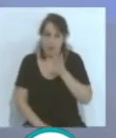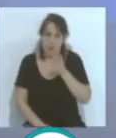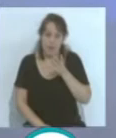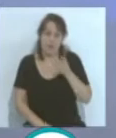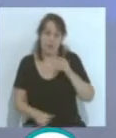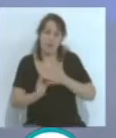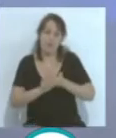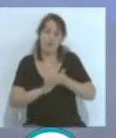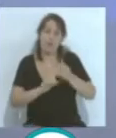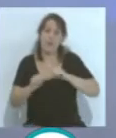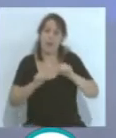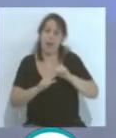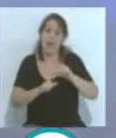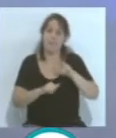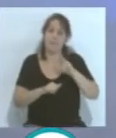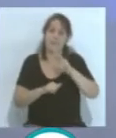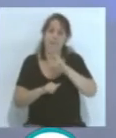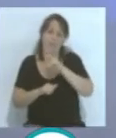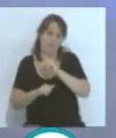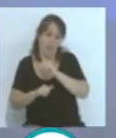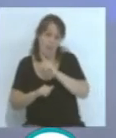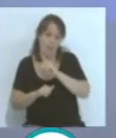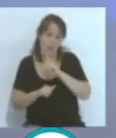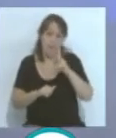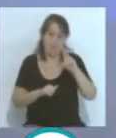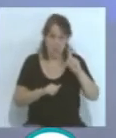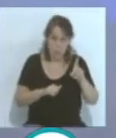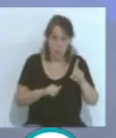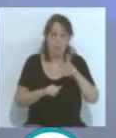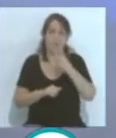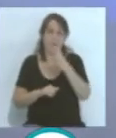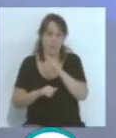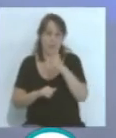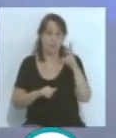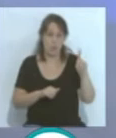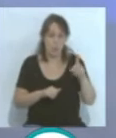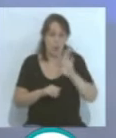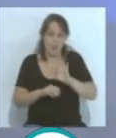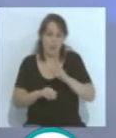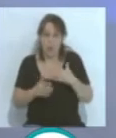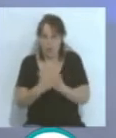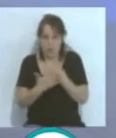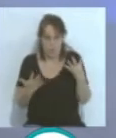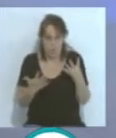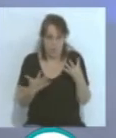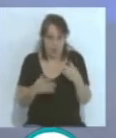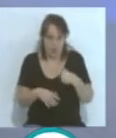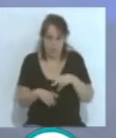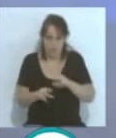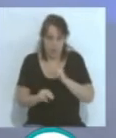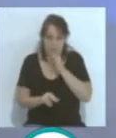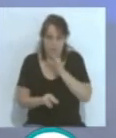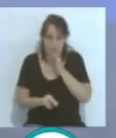-21, aunque la 19-20 todavía está. Se juega el próximo jueves y el domingo. El Zaragoza tiene un difuso